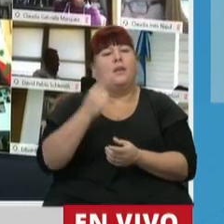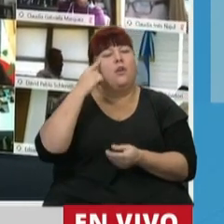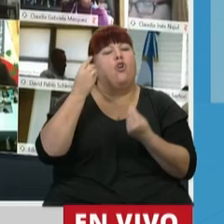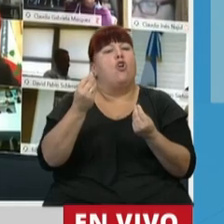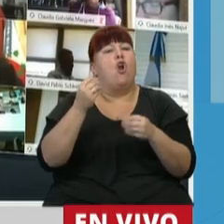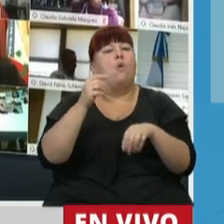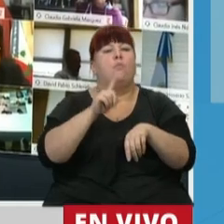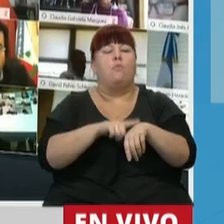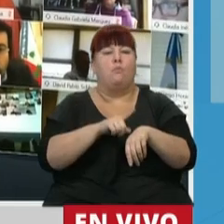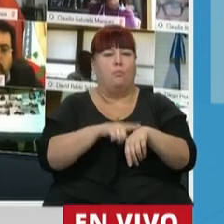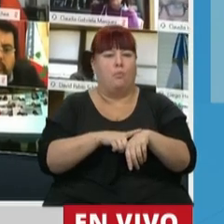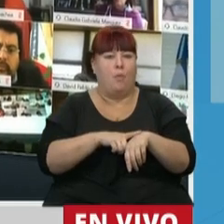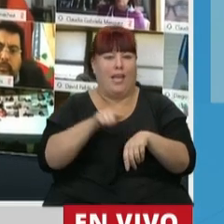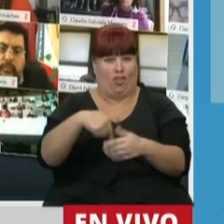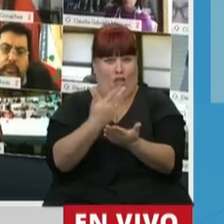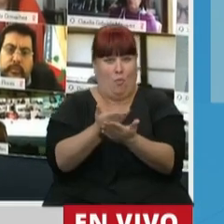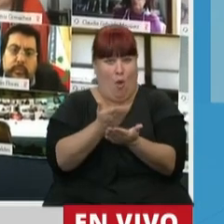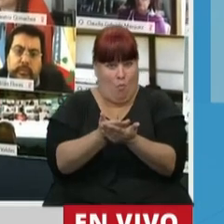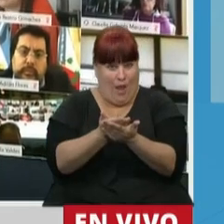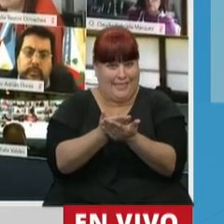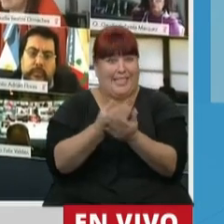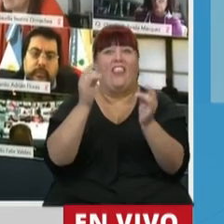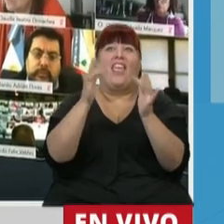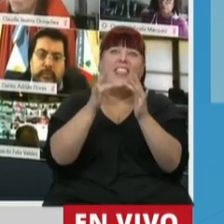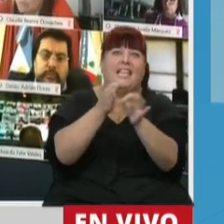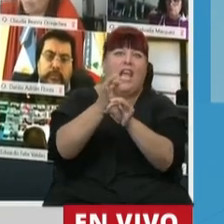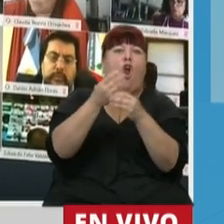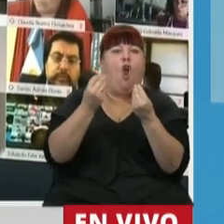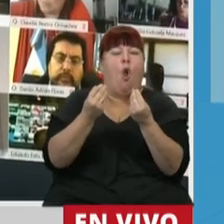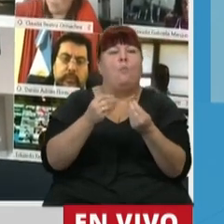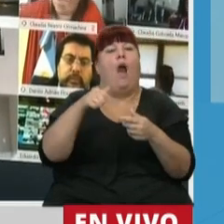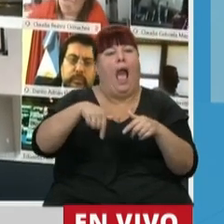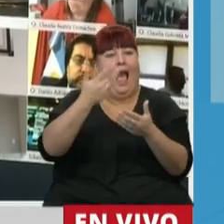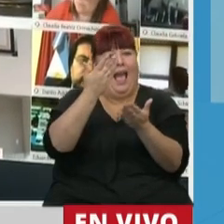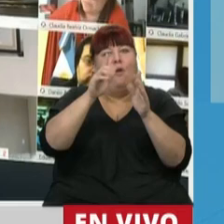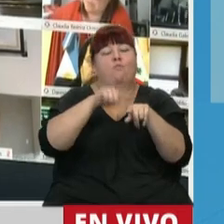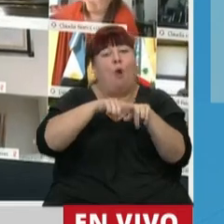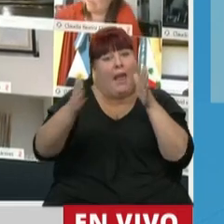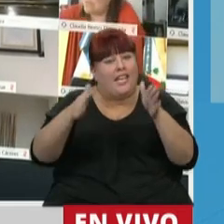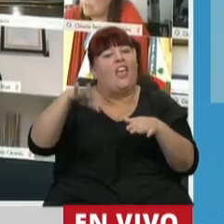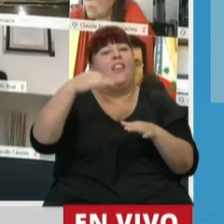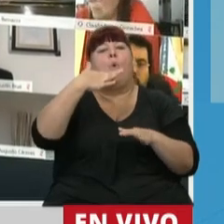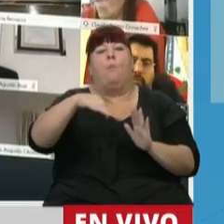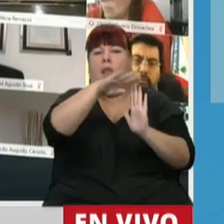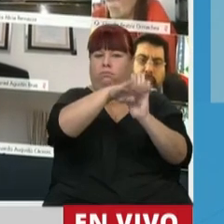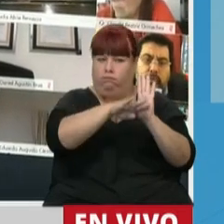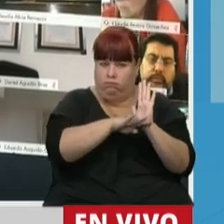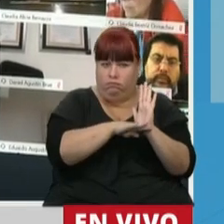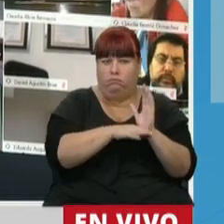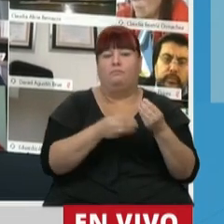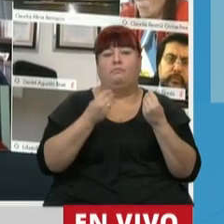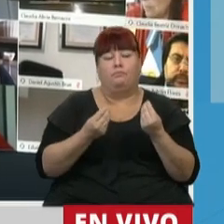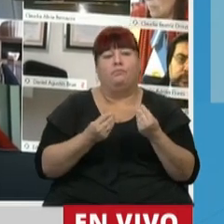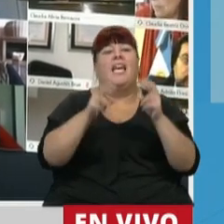instancia de esta propuesta a distancia que se desarrolla en esta etapa tienen que cumplir. Y es